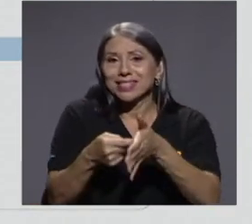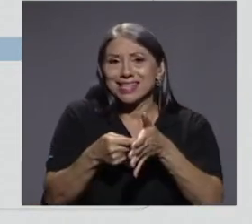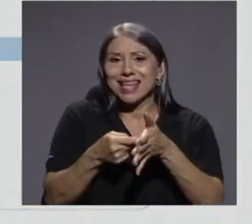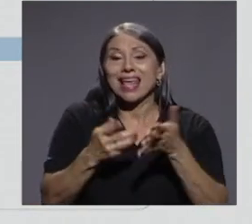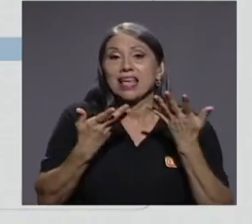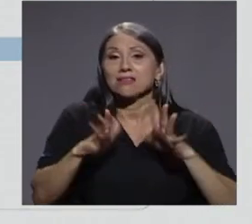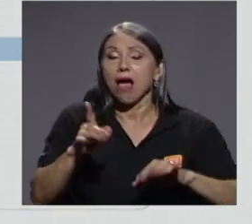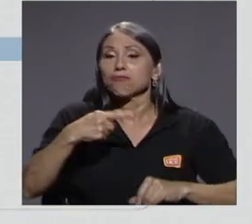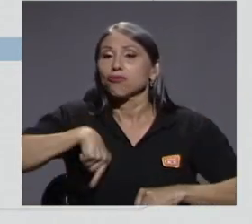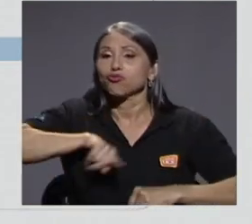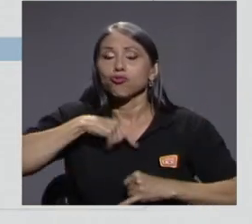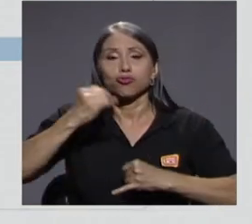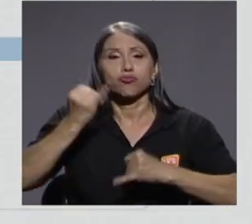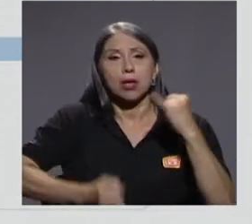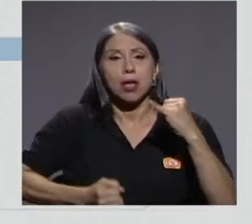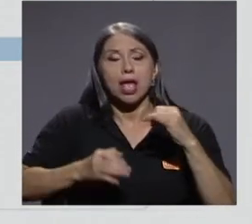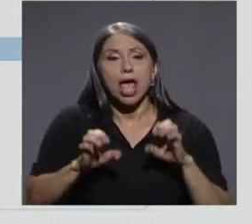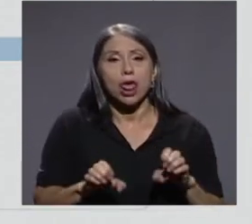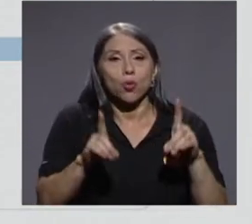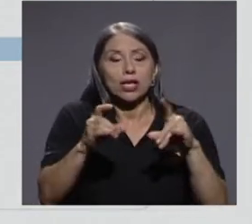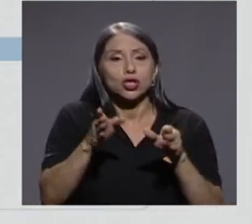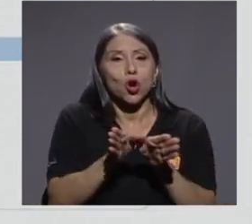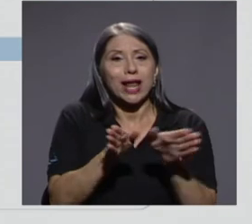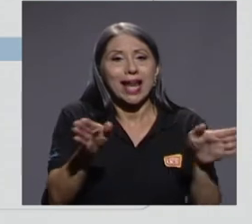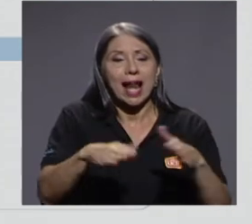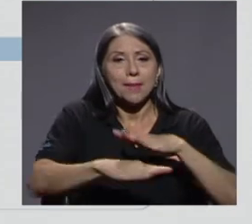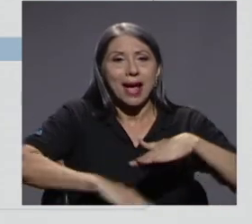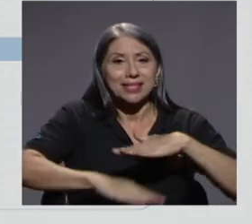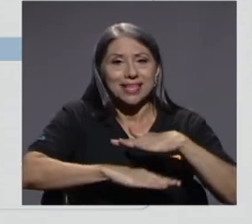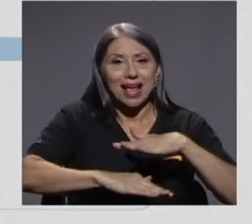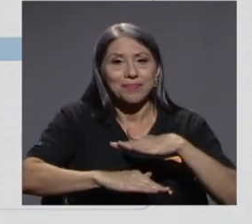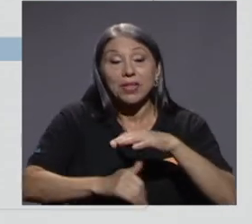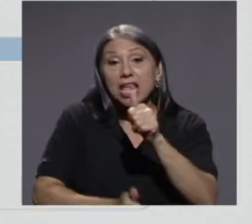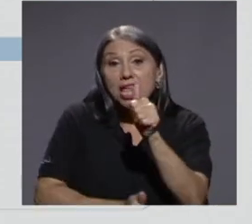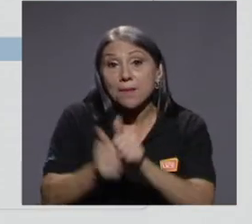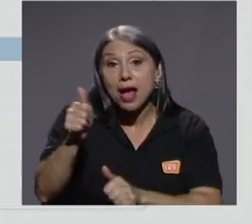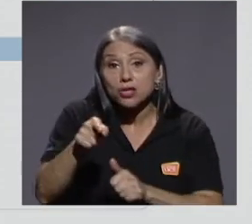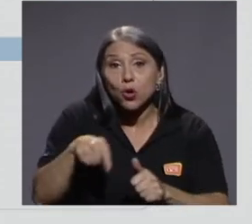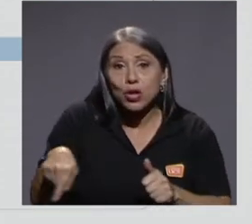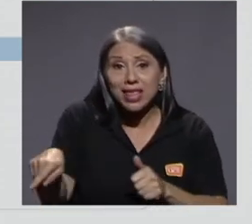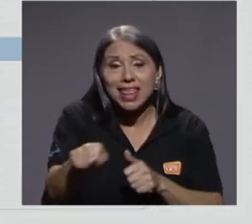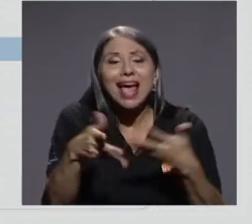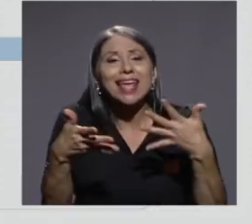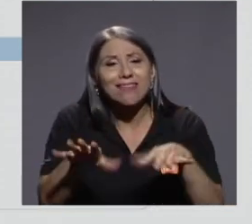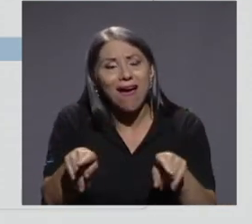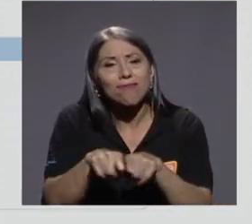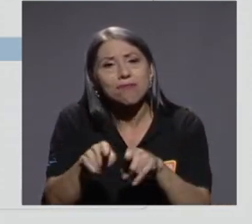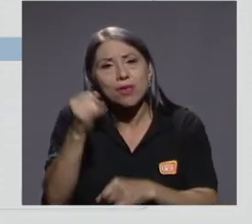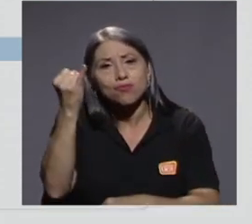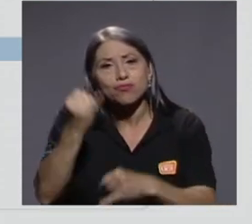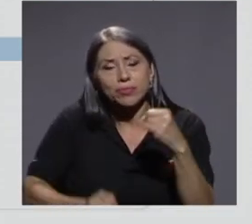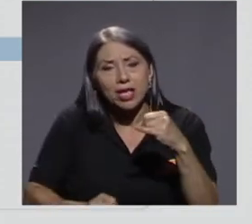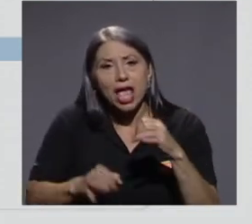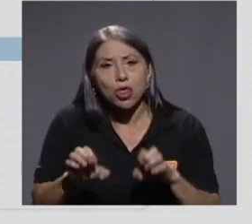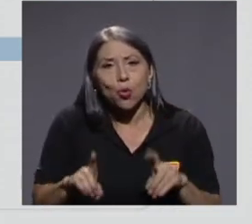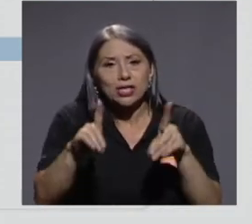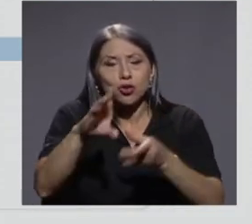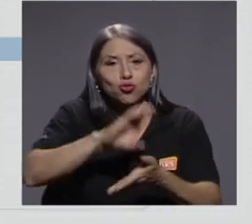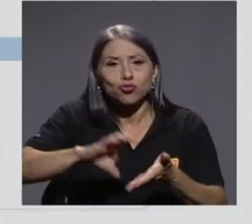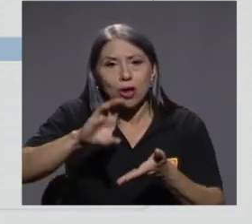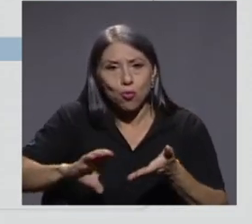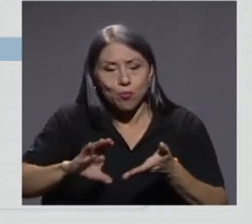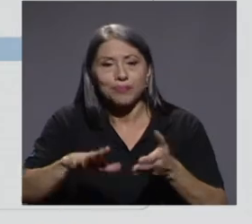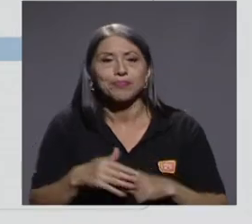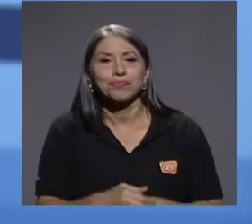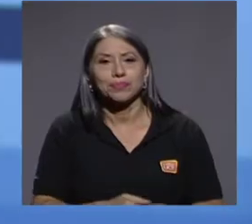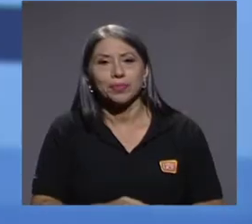concluido la educación general básica y en la mayoría de los casos se haya concluido la educación diversificada, es decir,